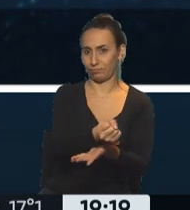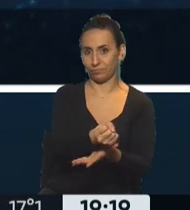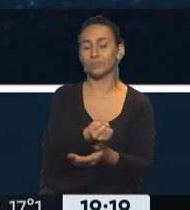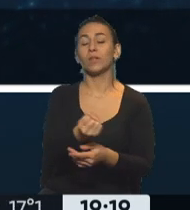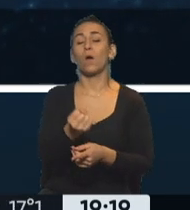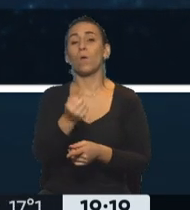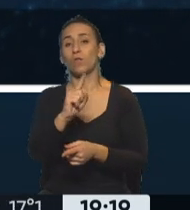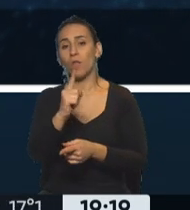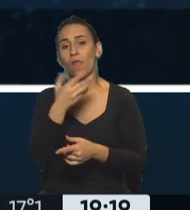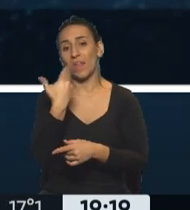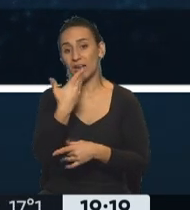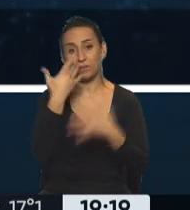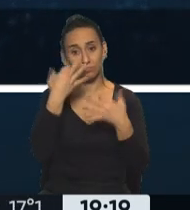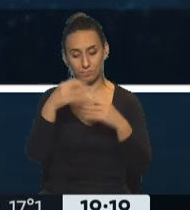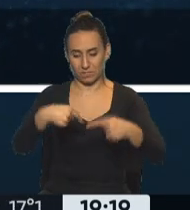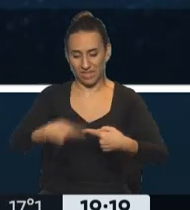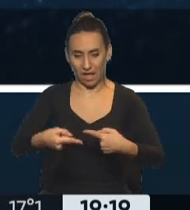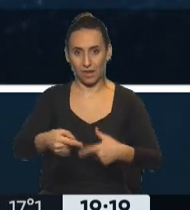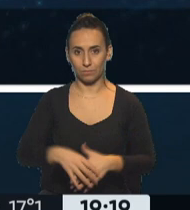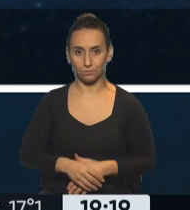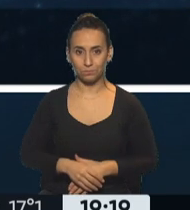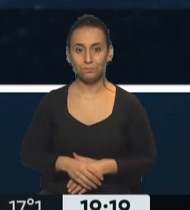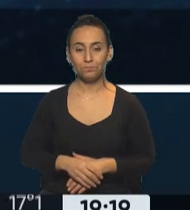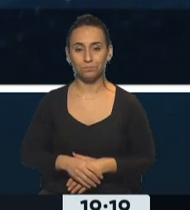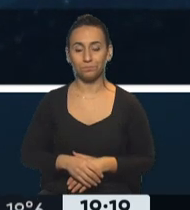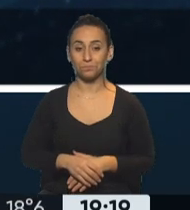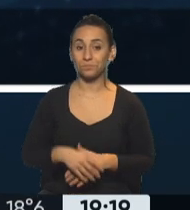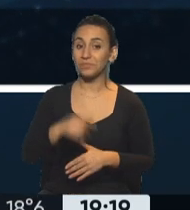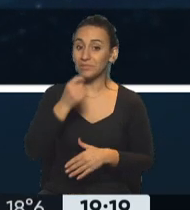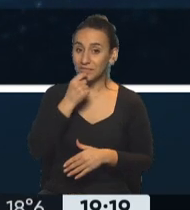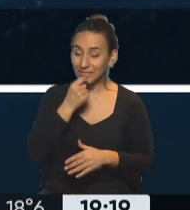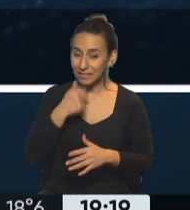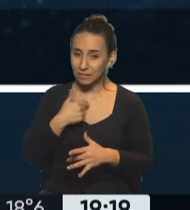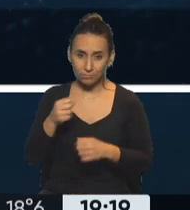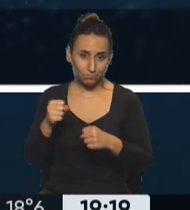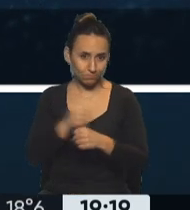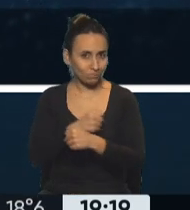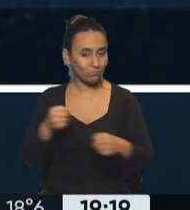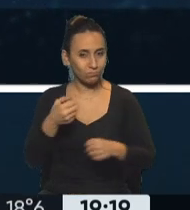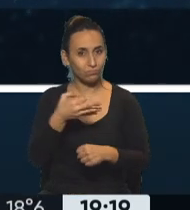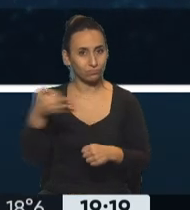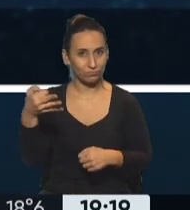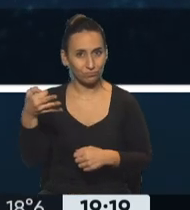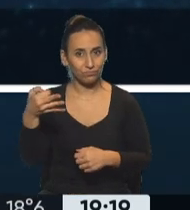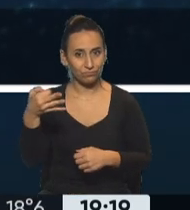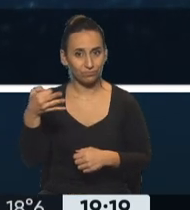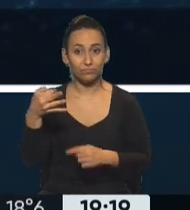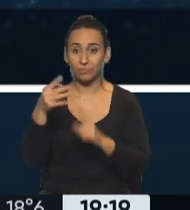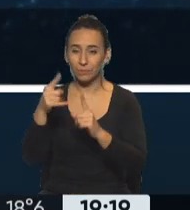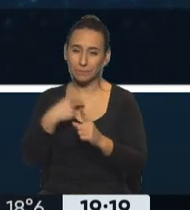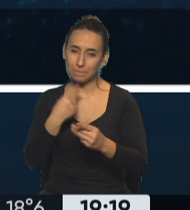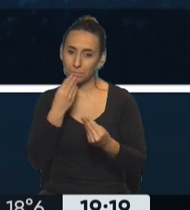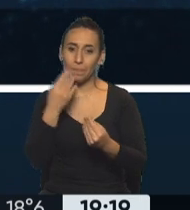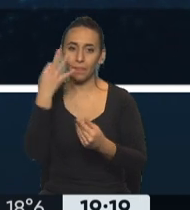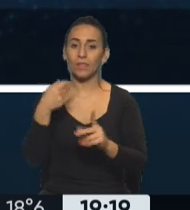declaración inmediatoria iba a ser mañana Si yo corroboro lo que Prima Faci me indicaba que se trataba de un